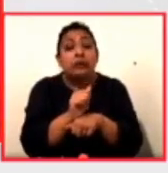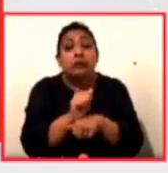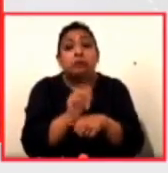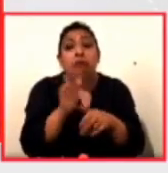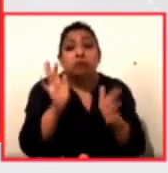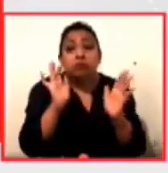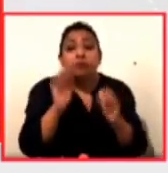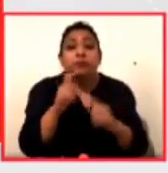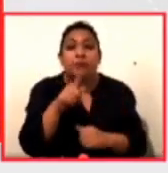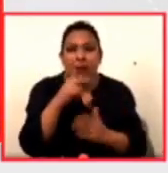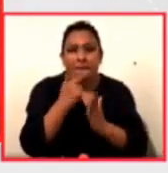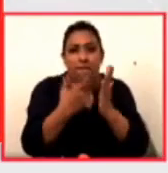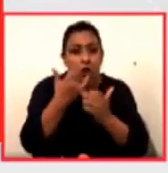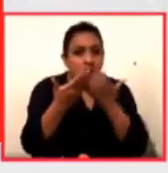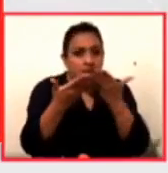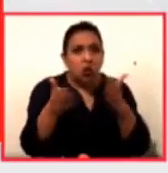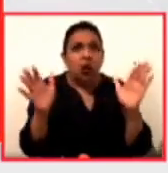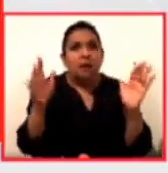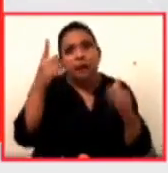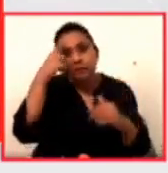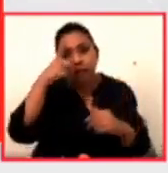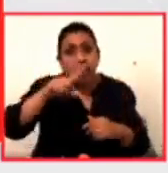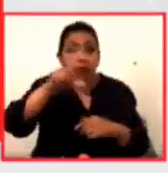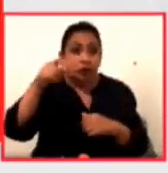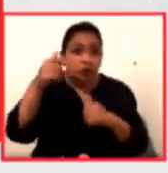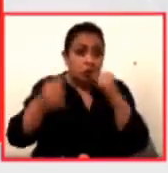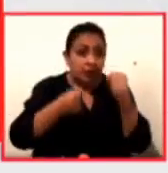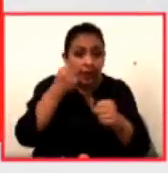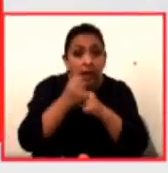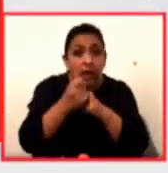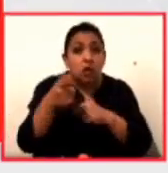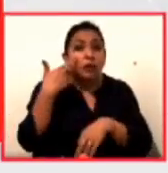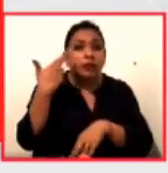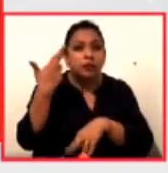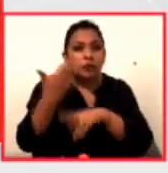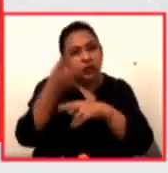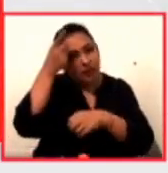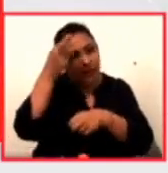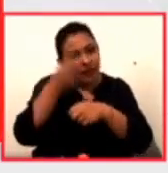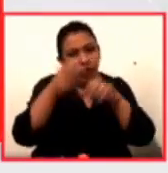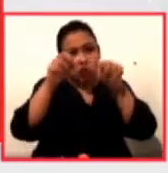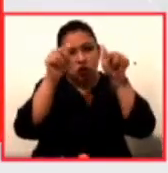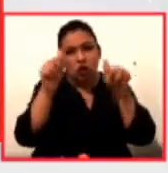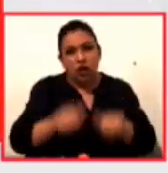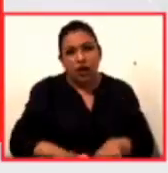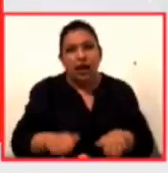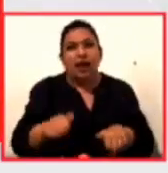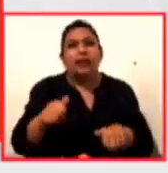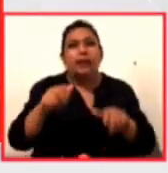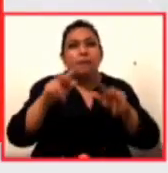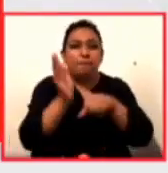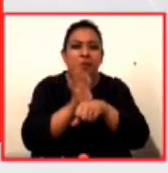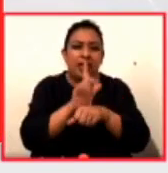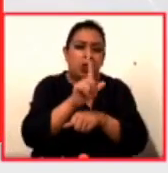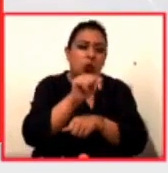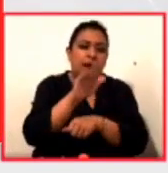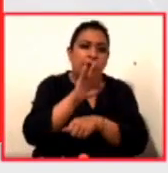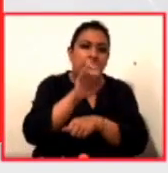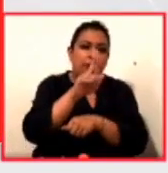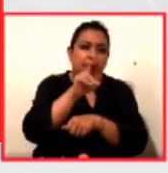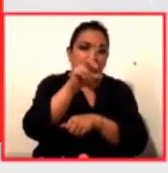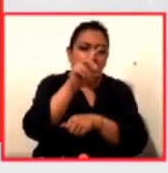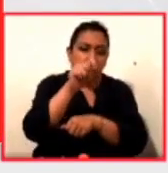Este proyecto le abrió las puertas para que años más tarde se encargara de la dirección de arte de El laberinto del fauno de Guillermo del Toro